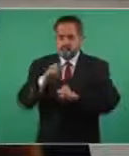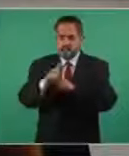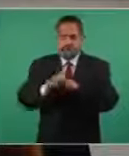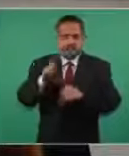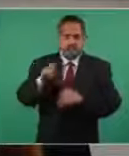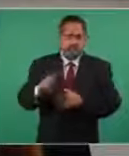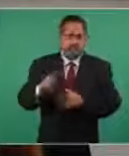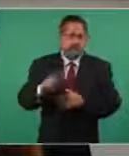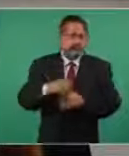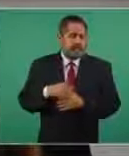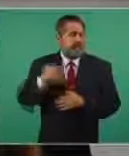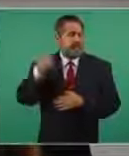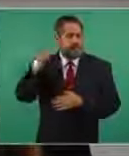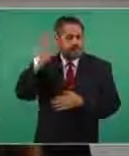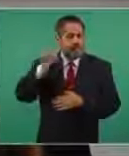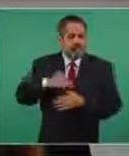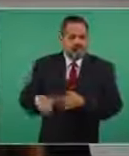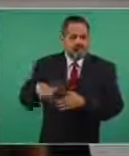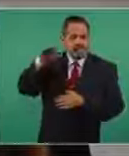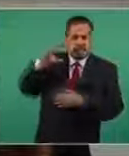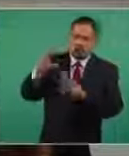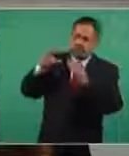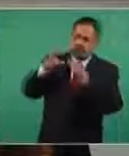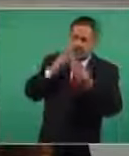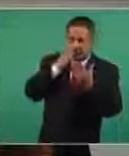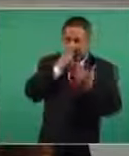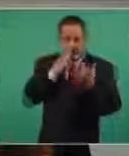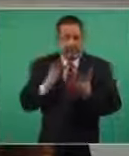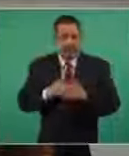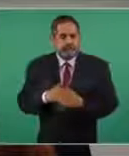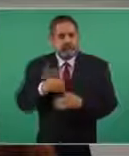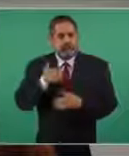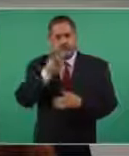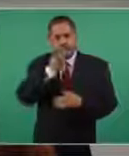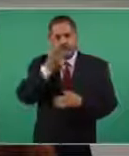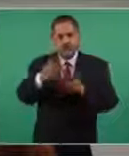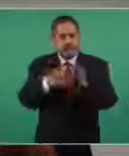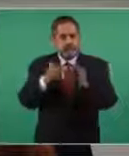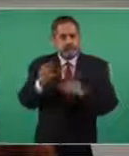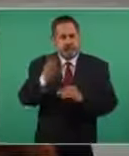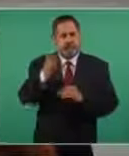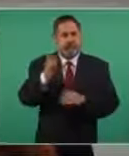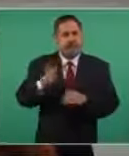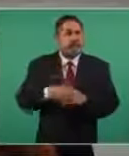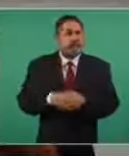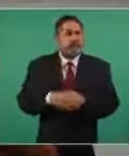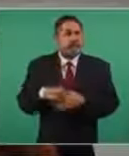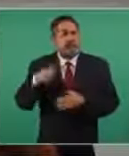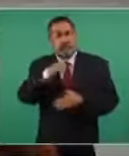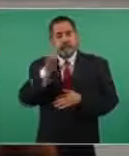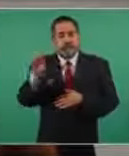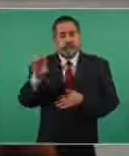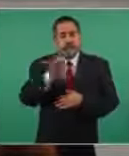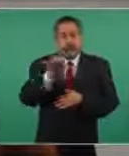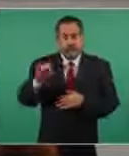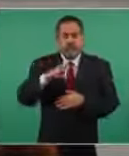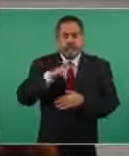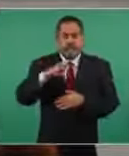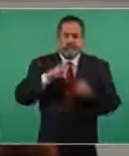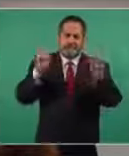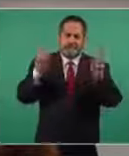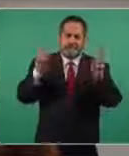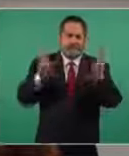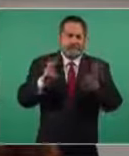a lo largo de mi formación. Quiero yo decirle a usted que en Ensenada hay tres cajas de ahorro.